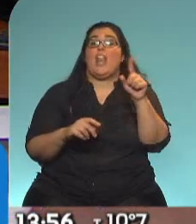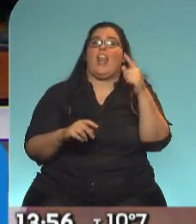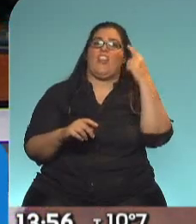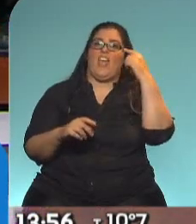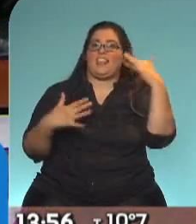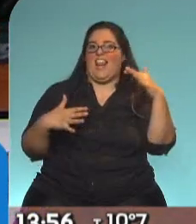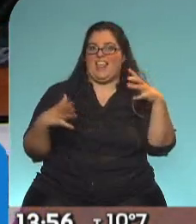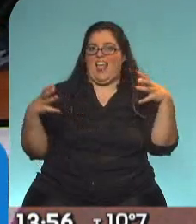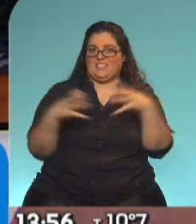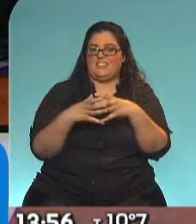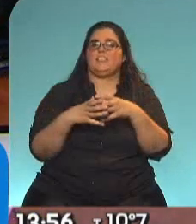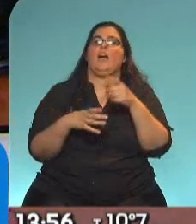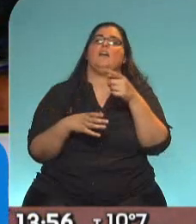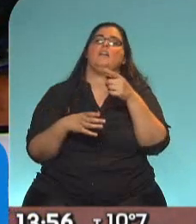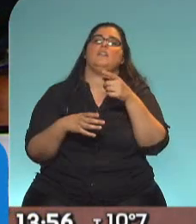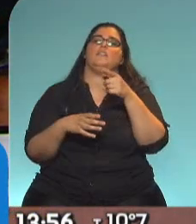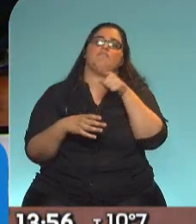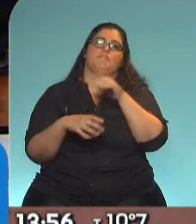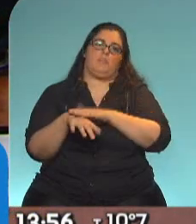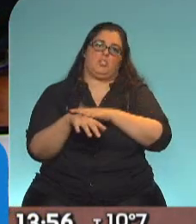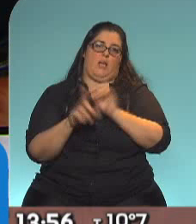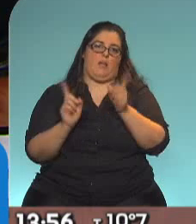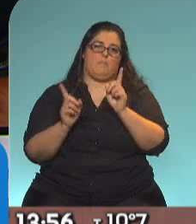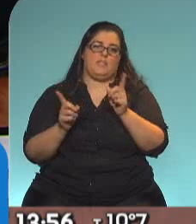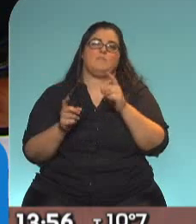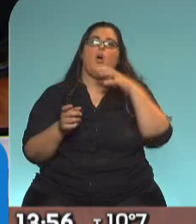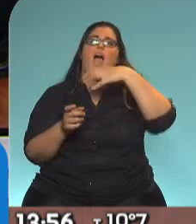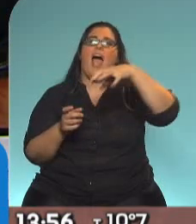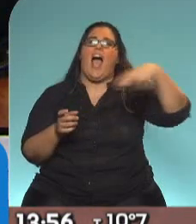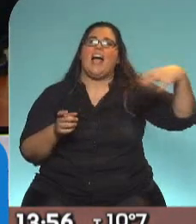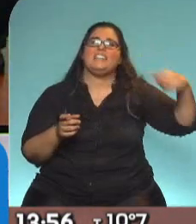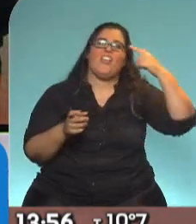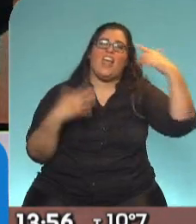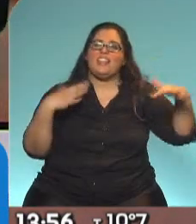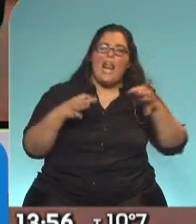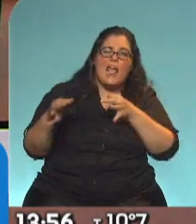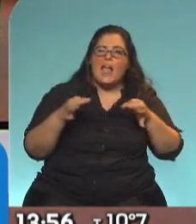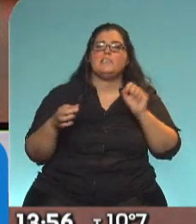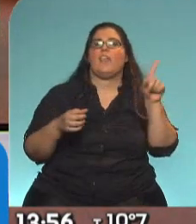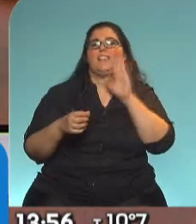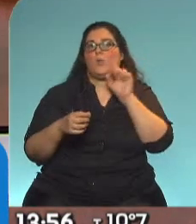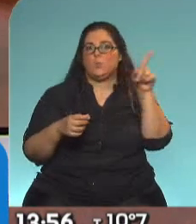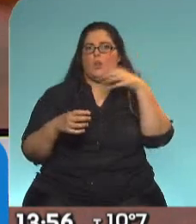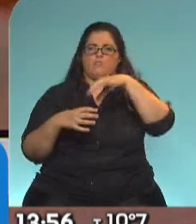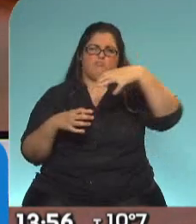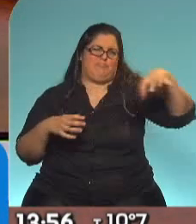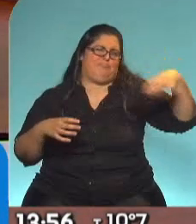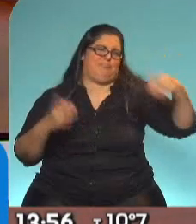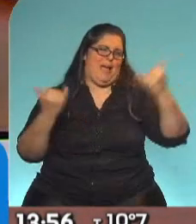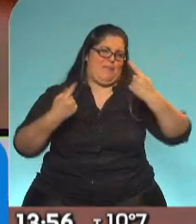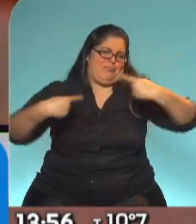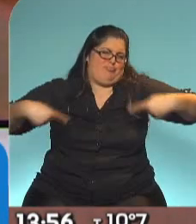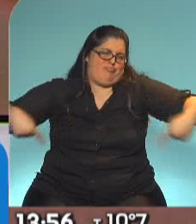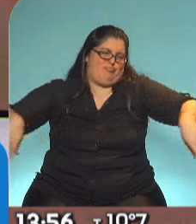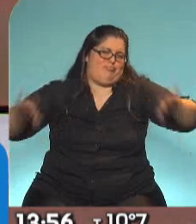la funcionaria que va a tener bajo su órbita a todas las agencias de inteligencia de Estados Unidos, que son un montón, no me acuerdo ahora exactamente,